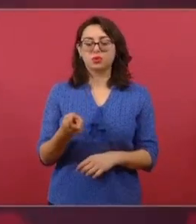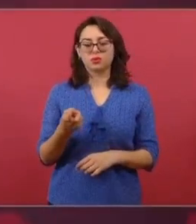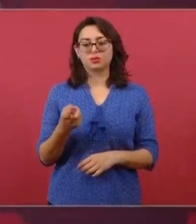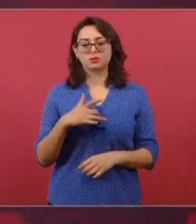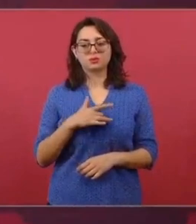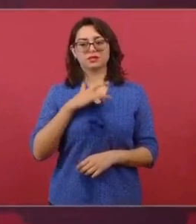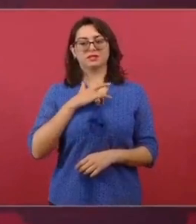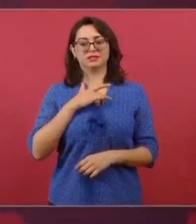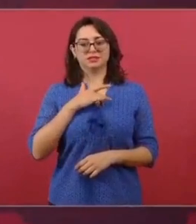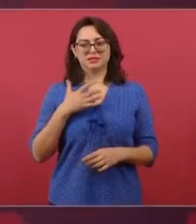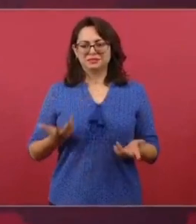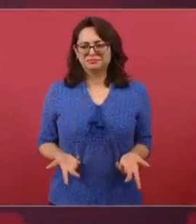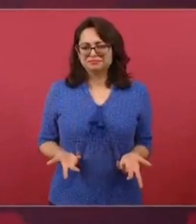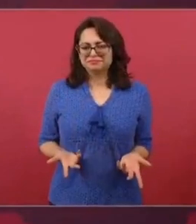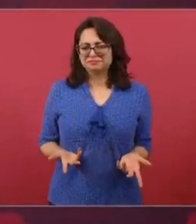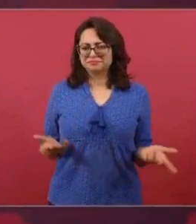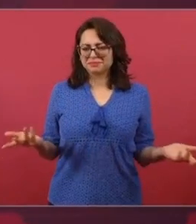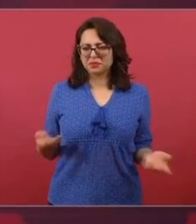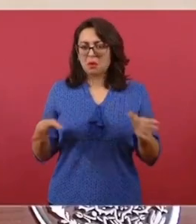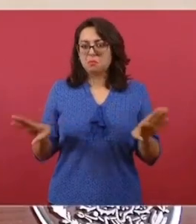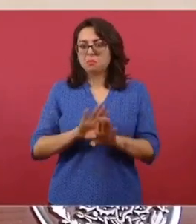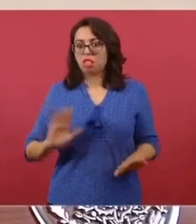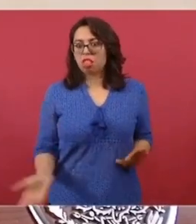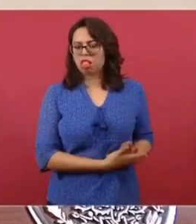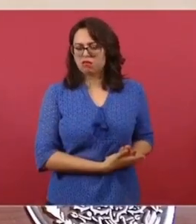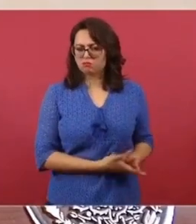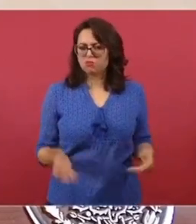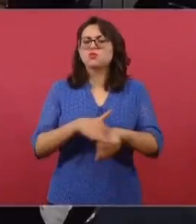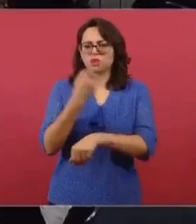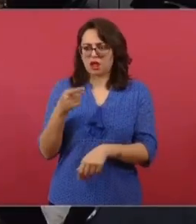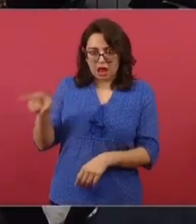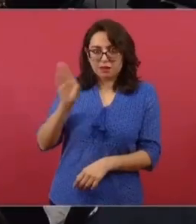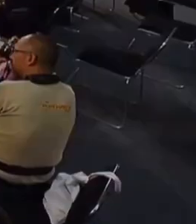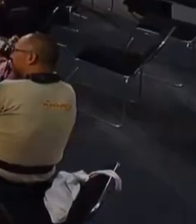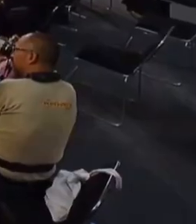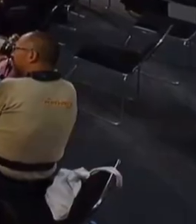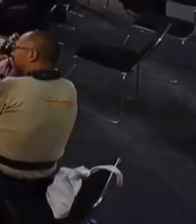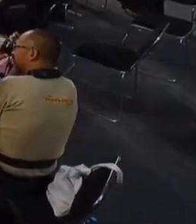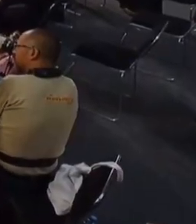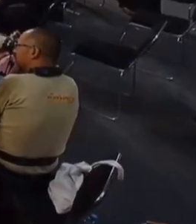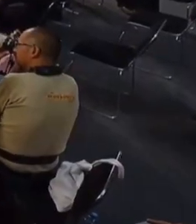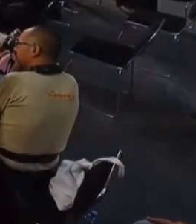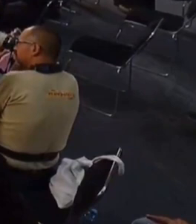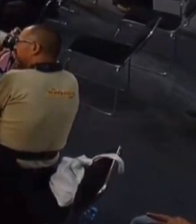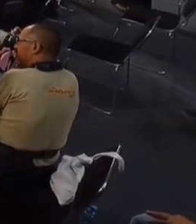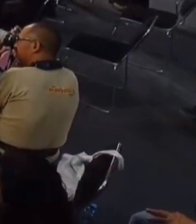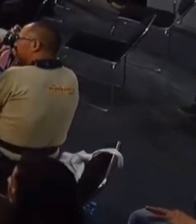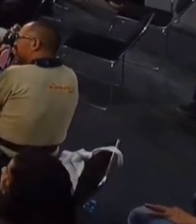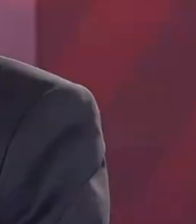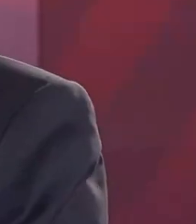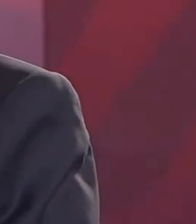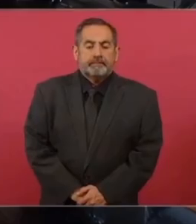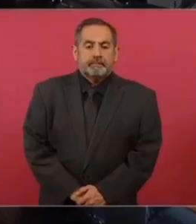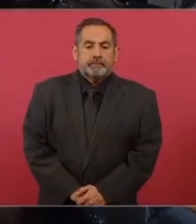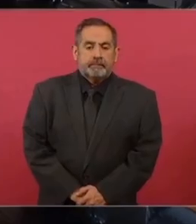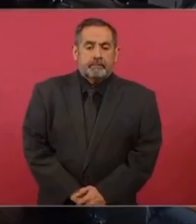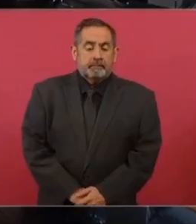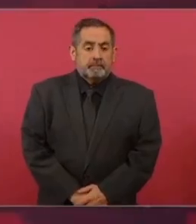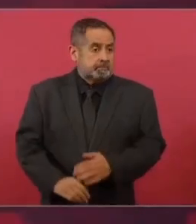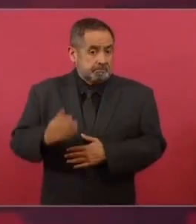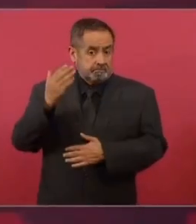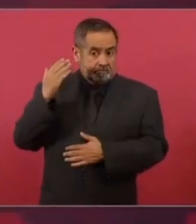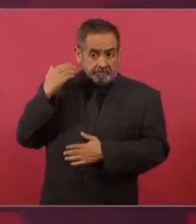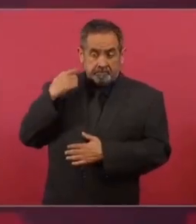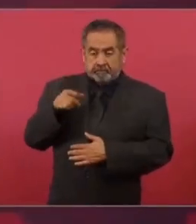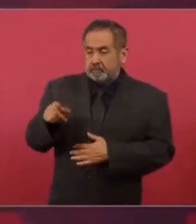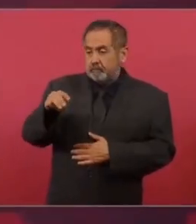cancelado un proceso en su contra, porque Marcelo era mal visto por el gobierno anterior. Tuvo incluso